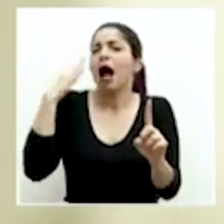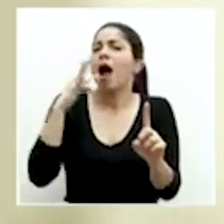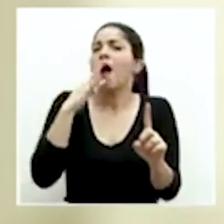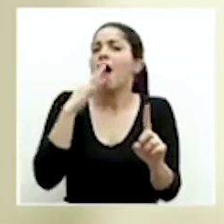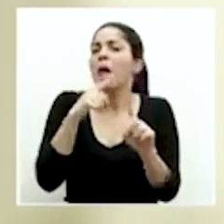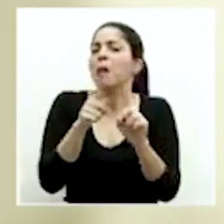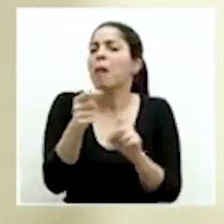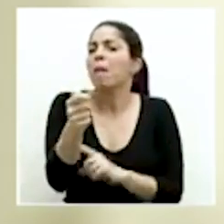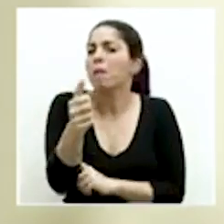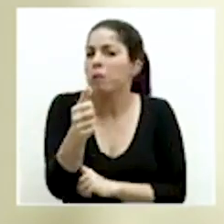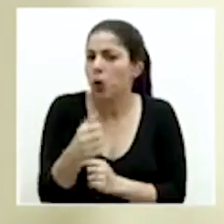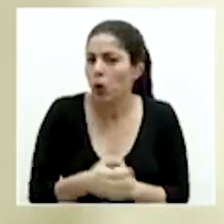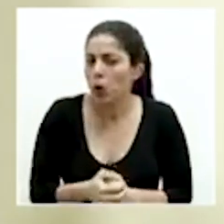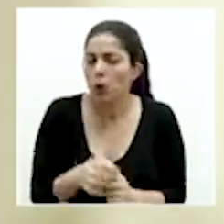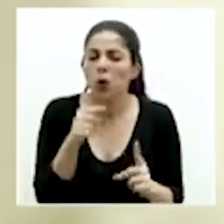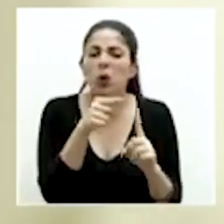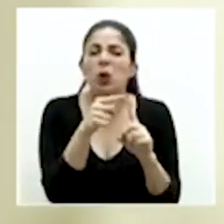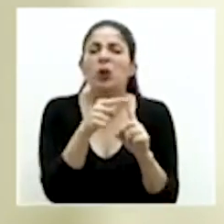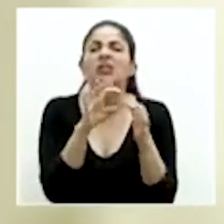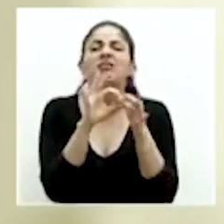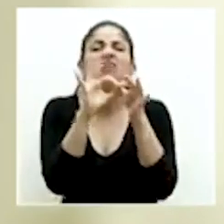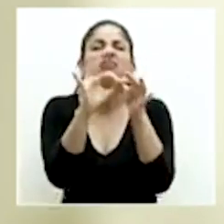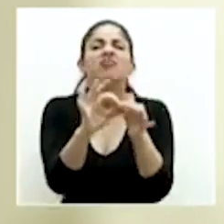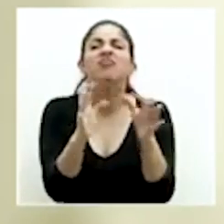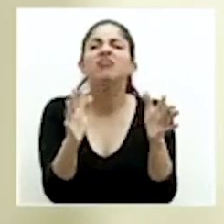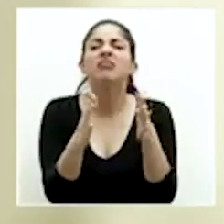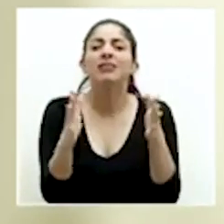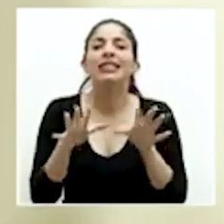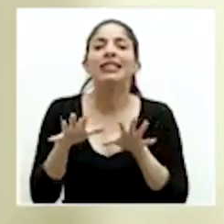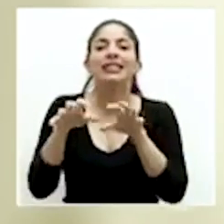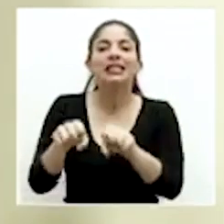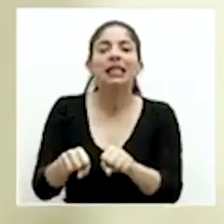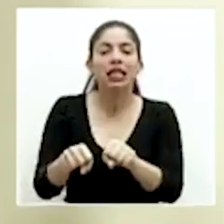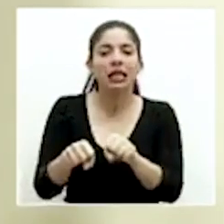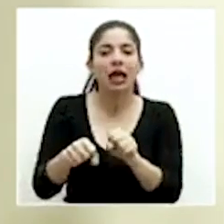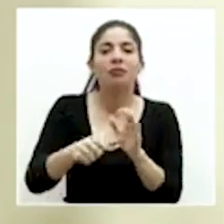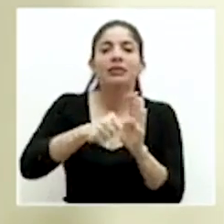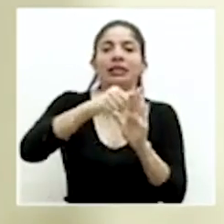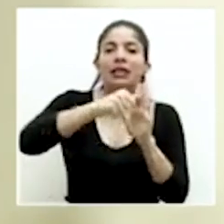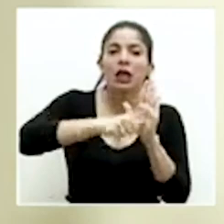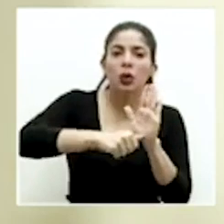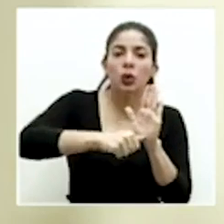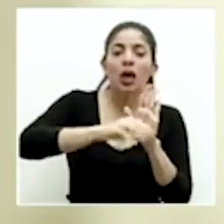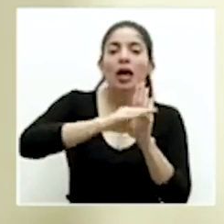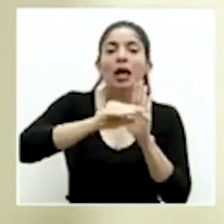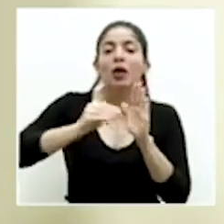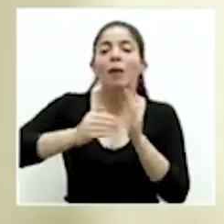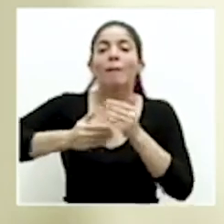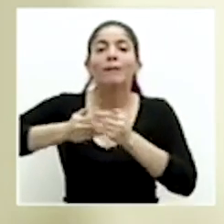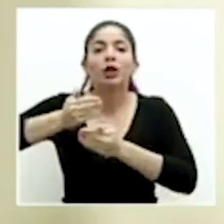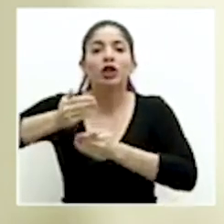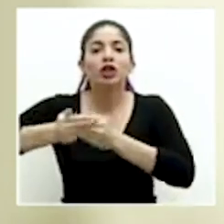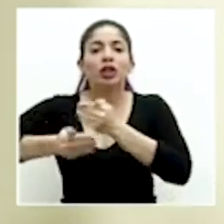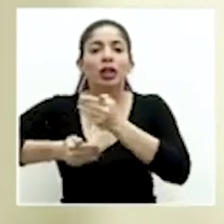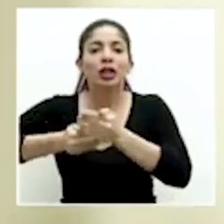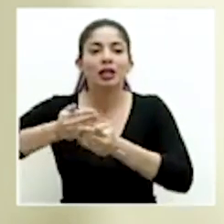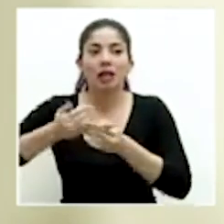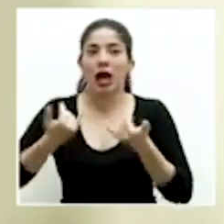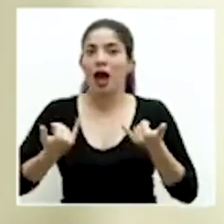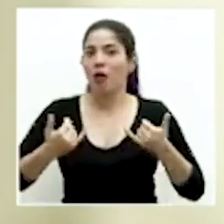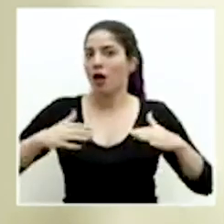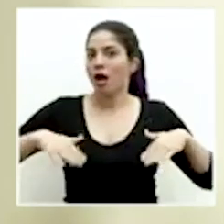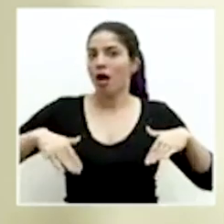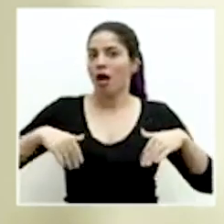pero que tiene que ver con todas las citas, las cirugías y los procedimientos que no estamos